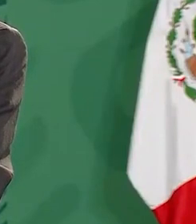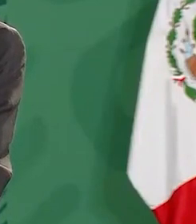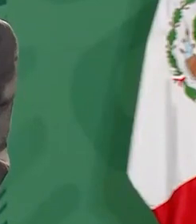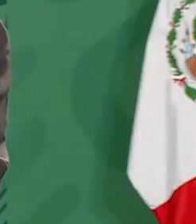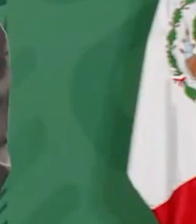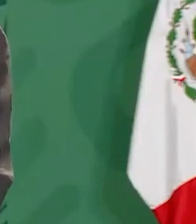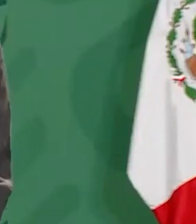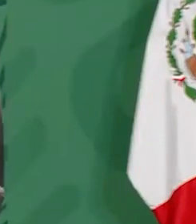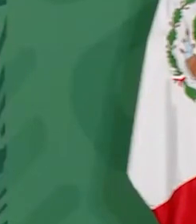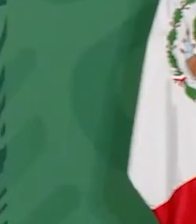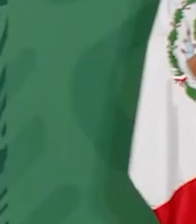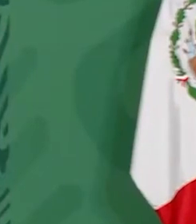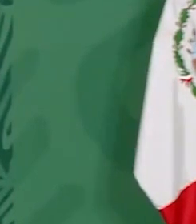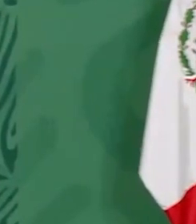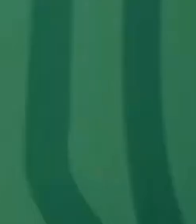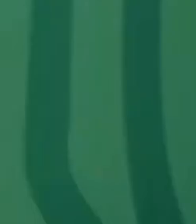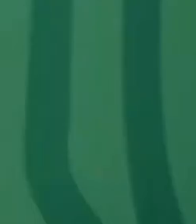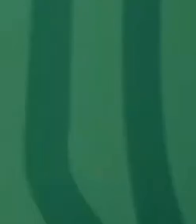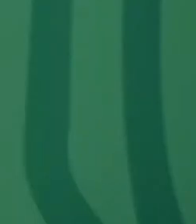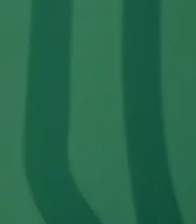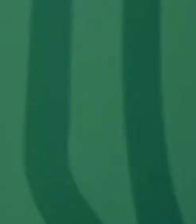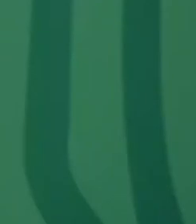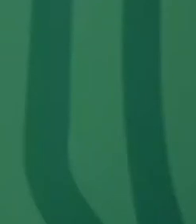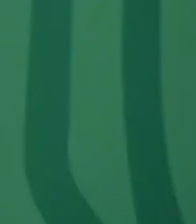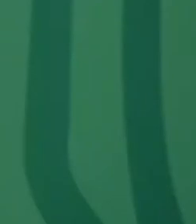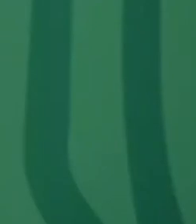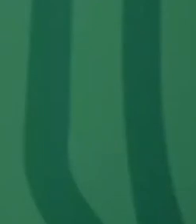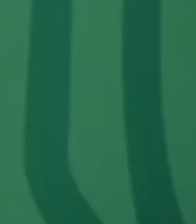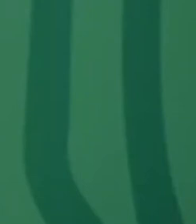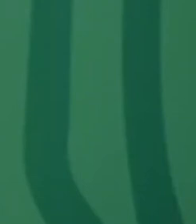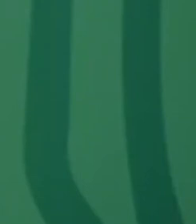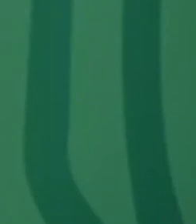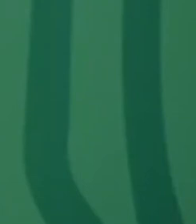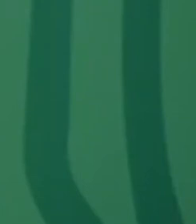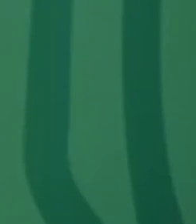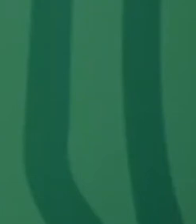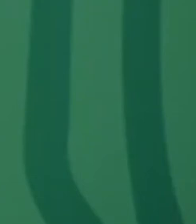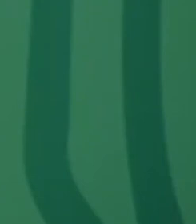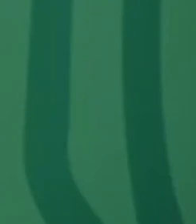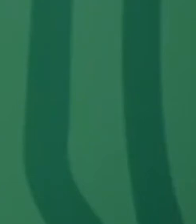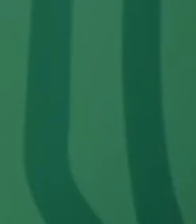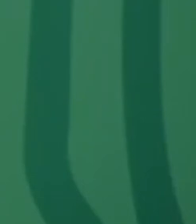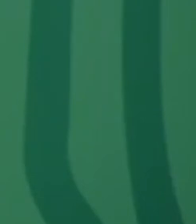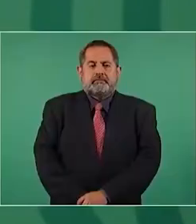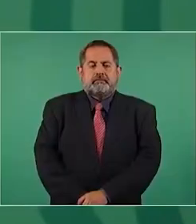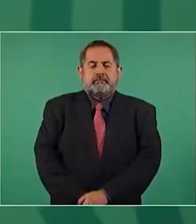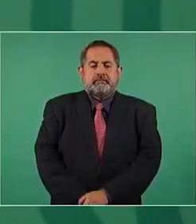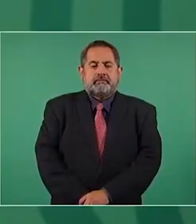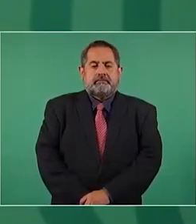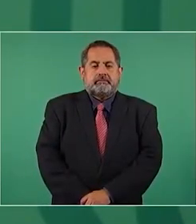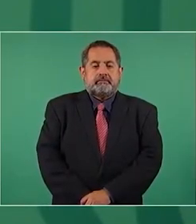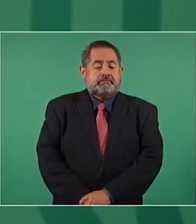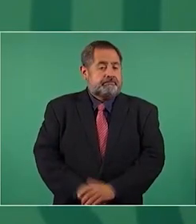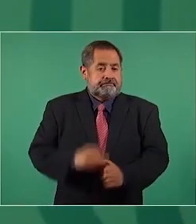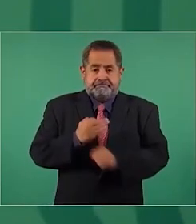Por eso, es el tiempo de que empiecen a actuar y limpiar.